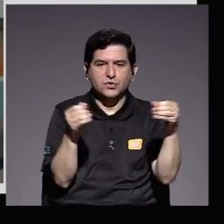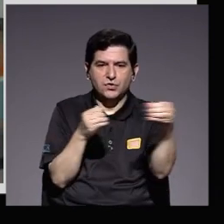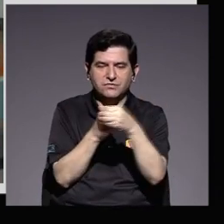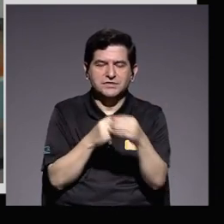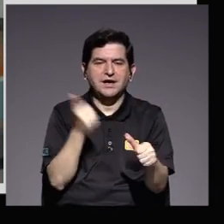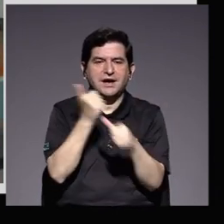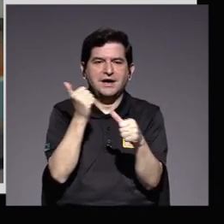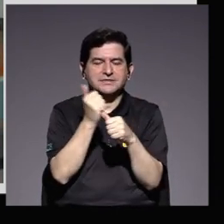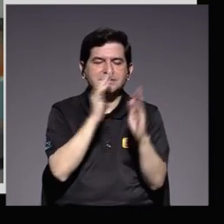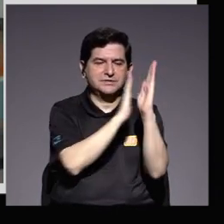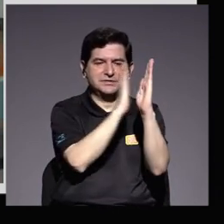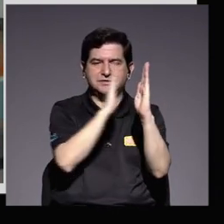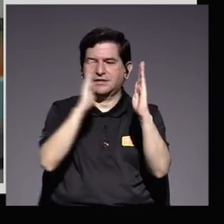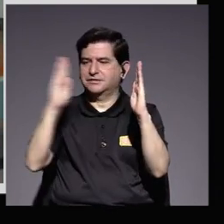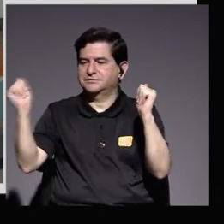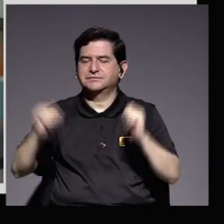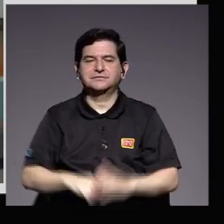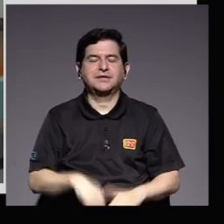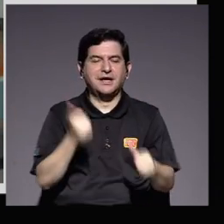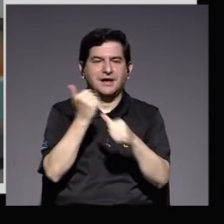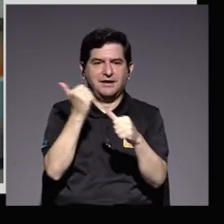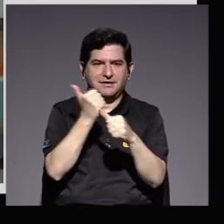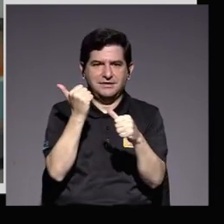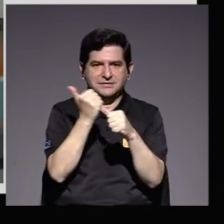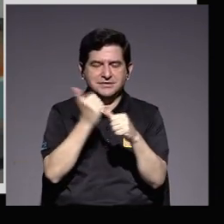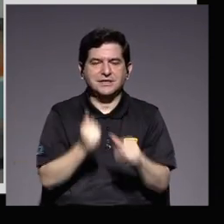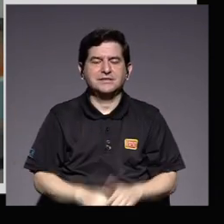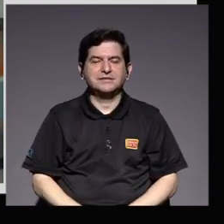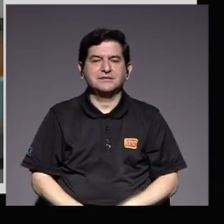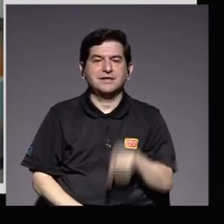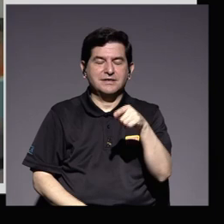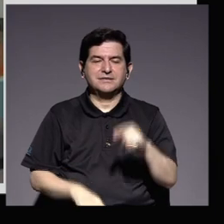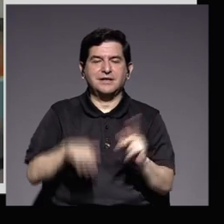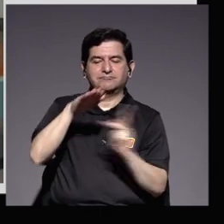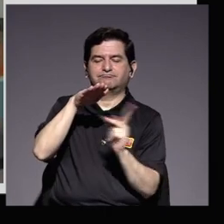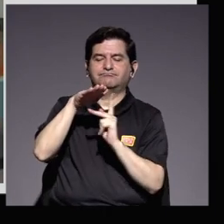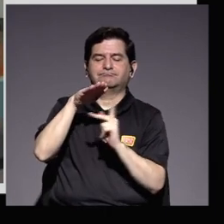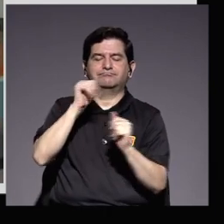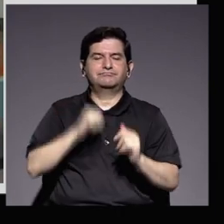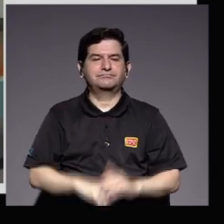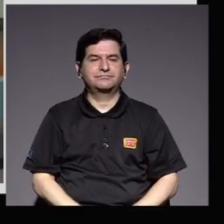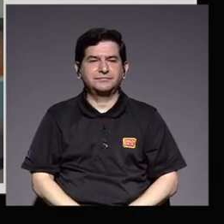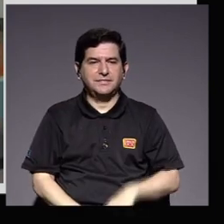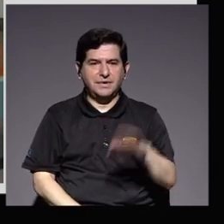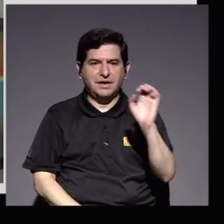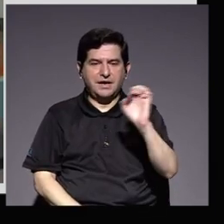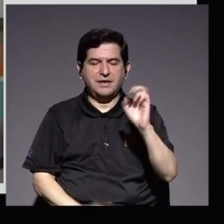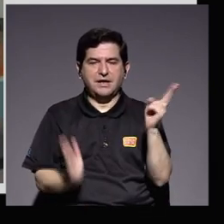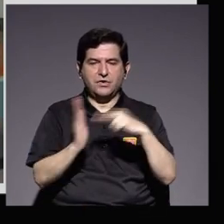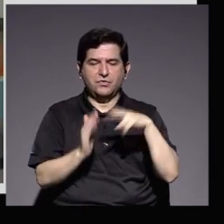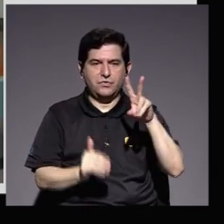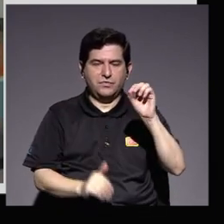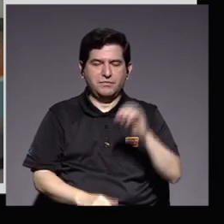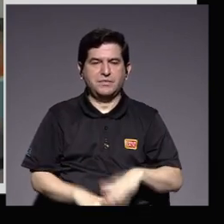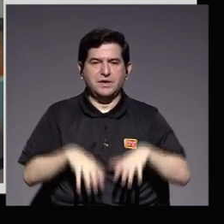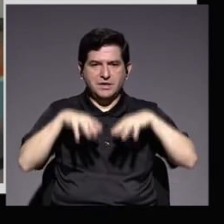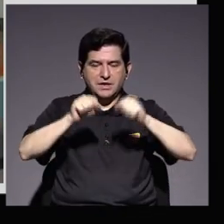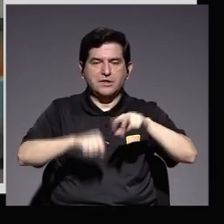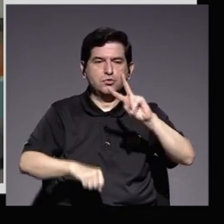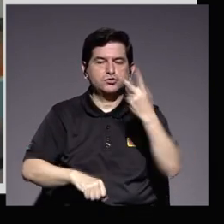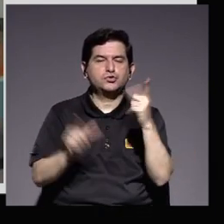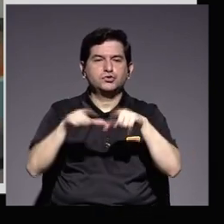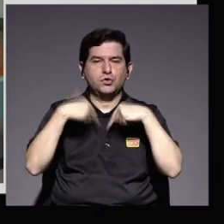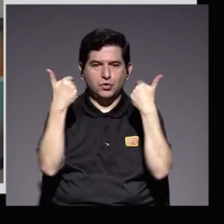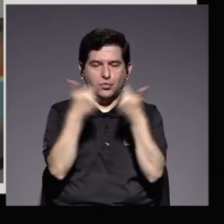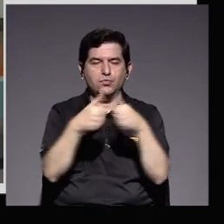asistentes de bibliotecas y asistentes de preescolar en enero del 2020 se graduó el segundo